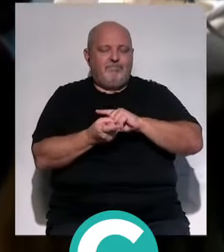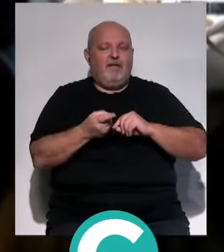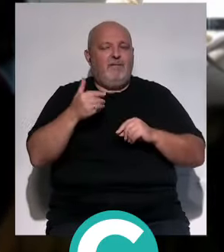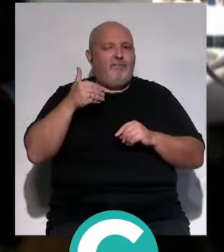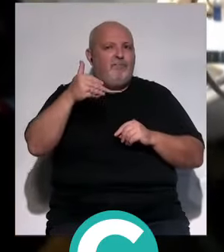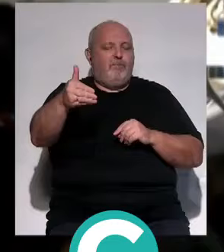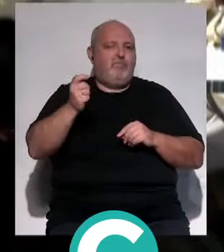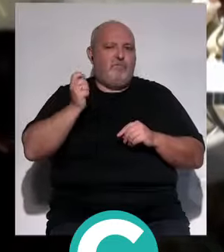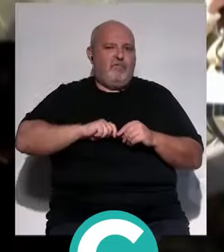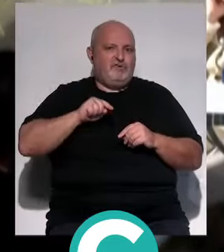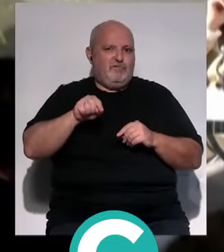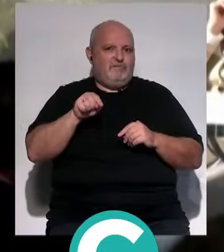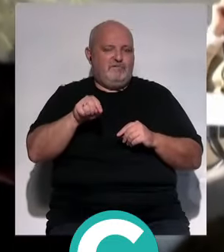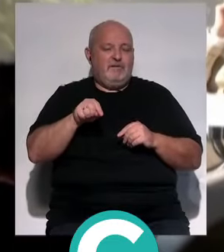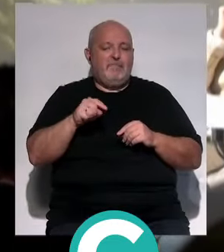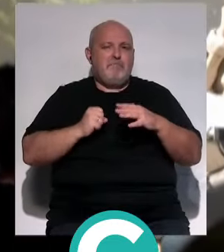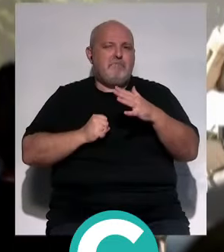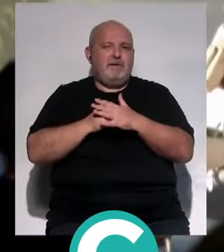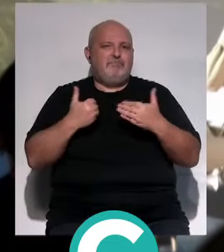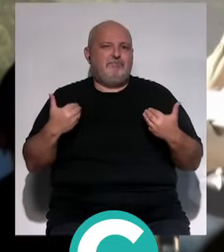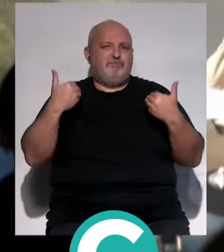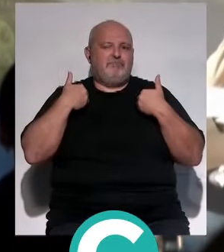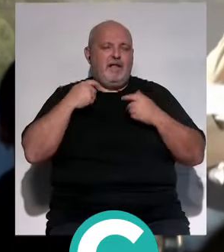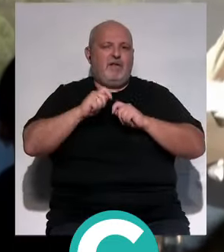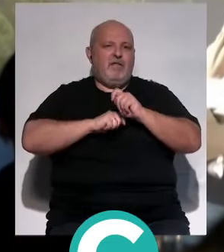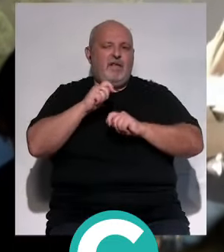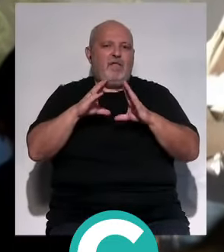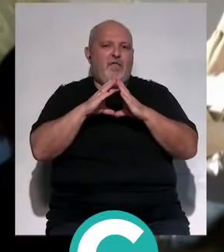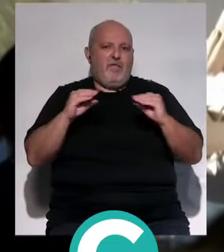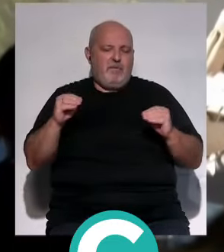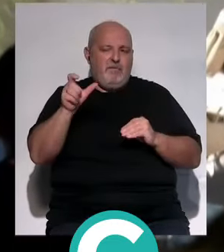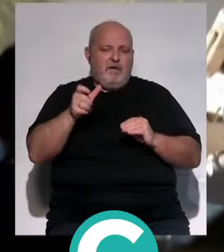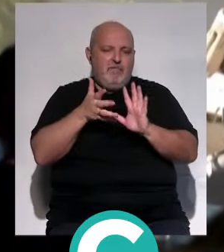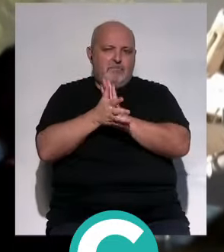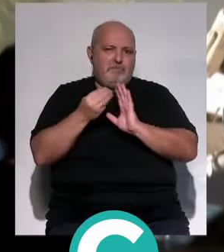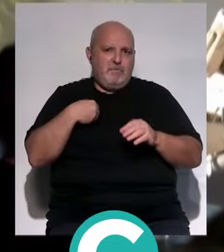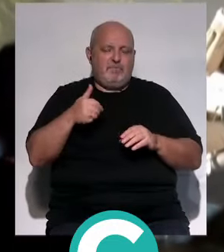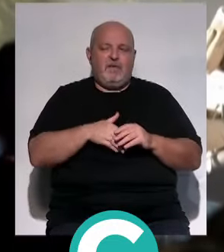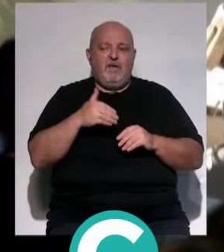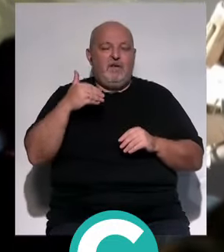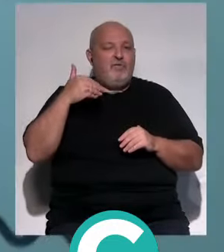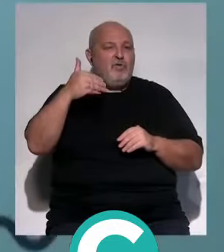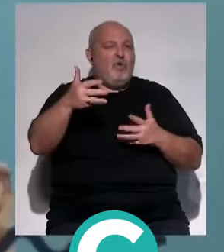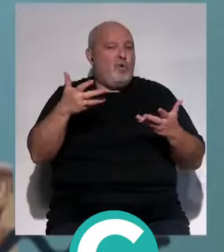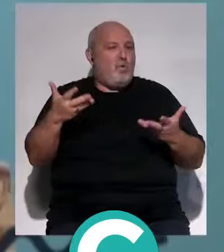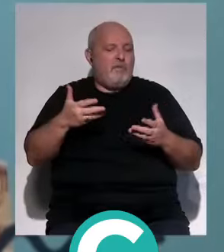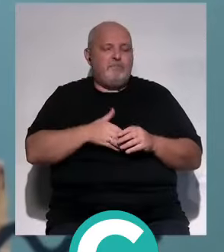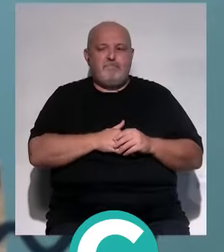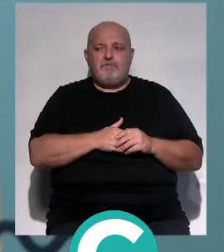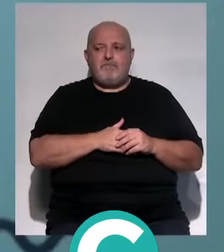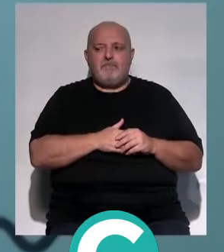el futuro de la profesión según el máximo responsable de la Asociación Andaluza de Urología. El futuro pasa por